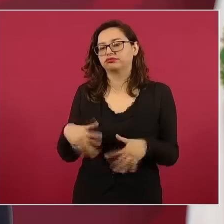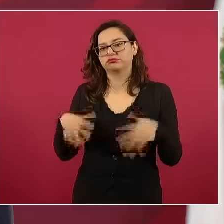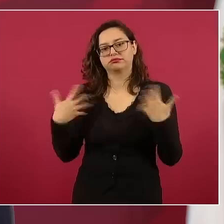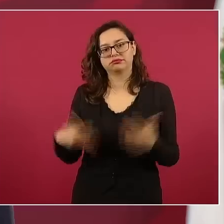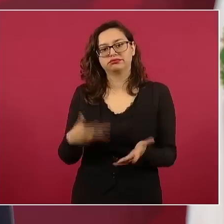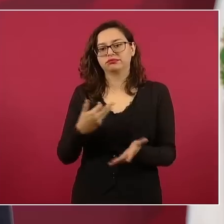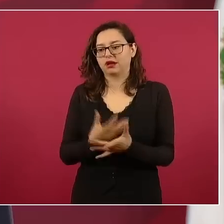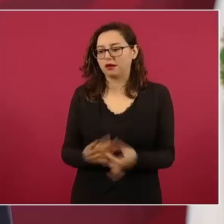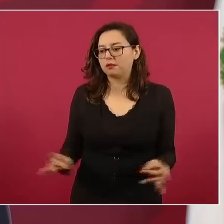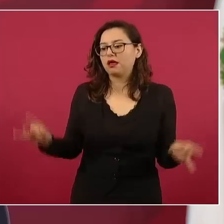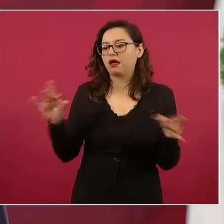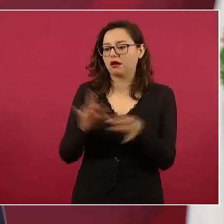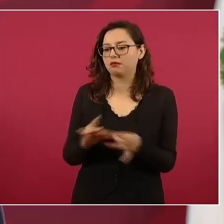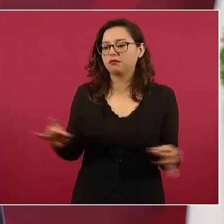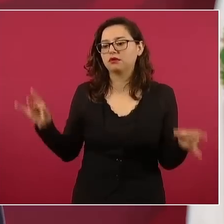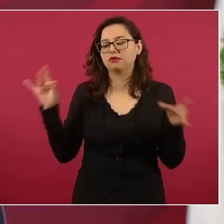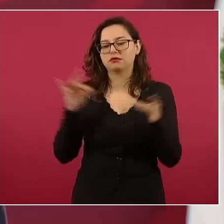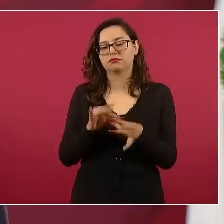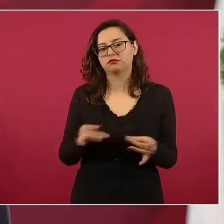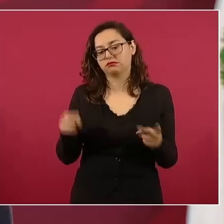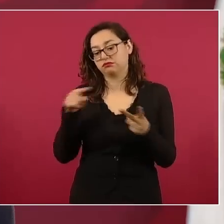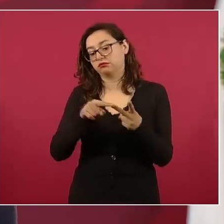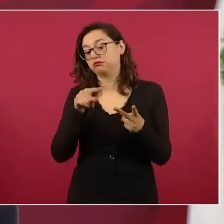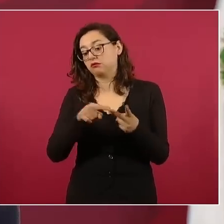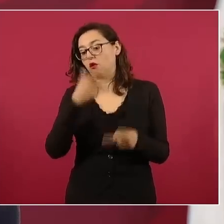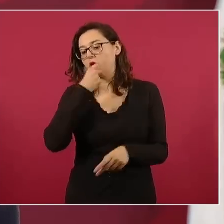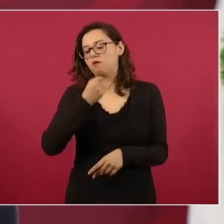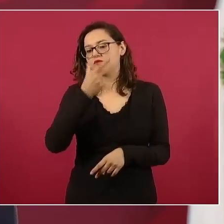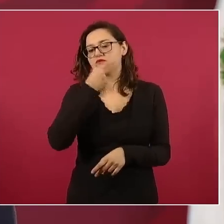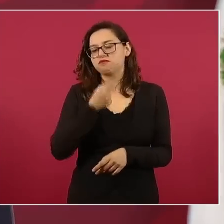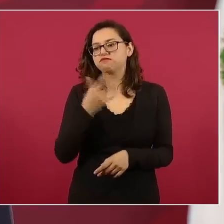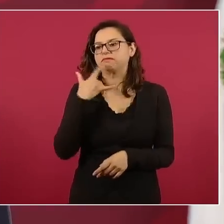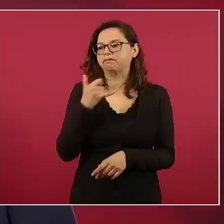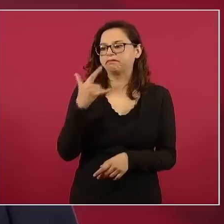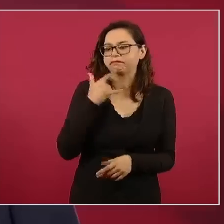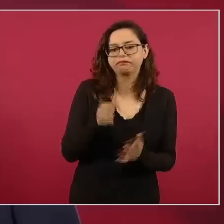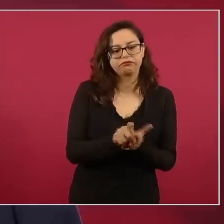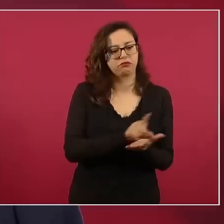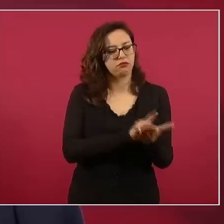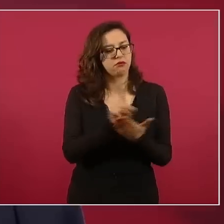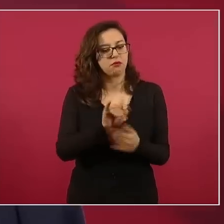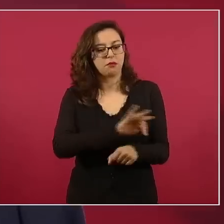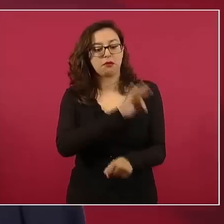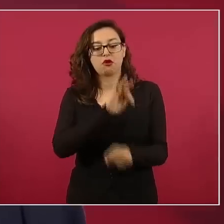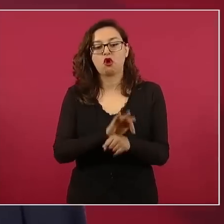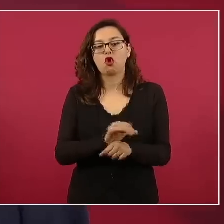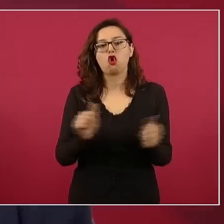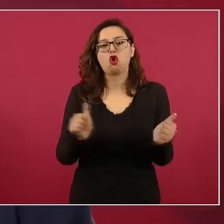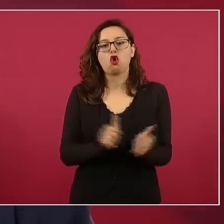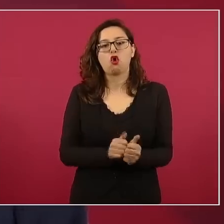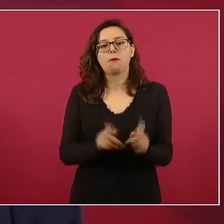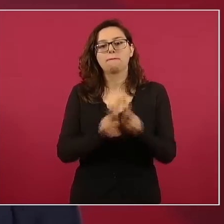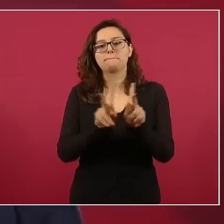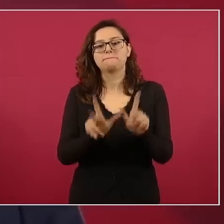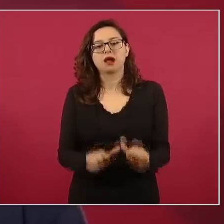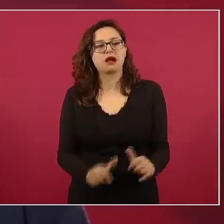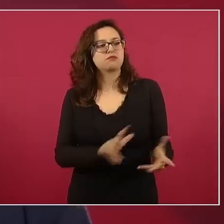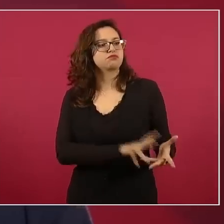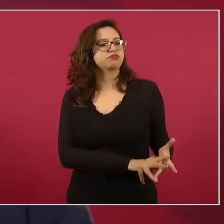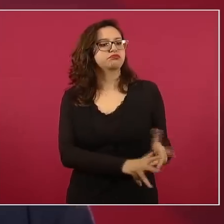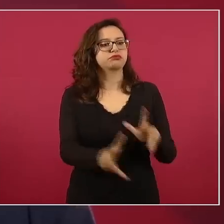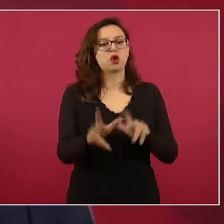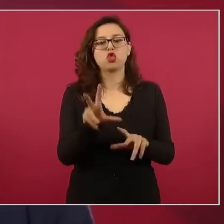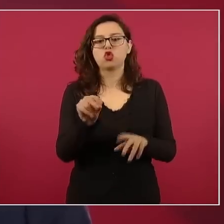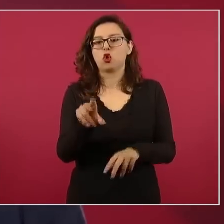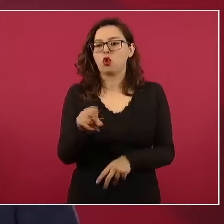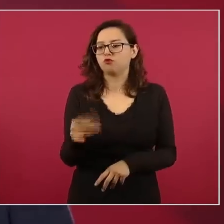por la no violencia, la lucha por la igualdad. Y muy bien, muy bien,